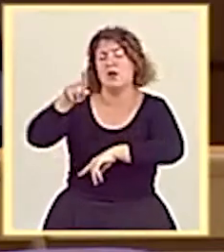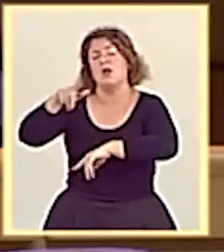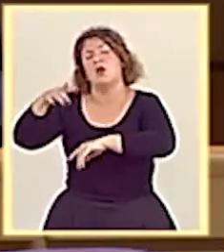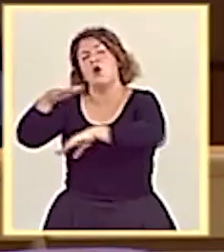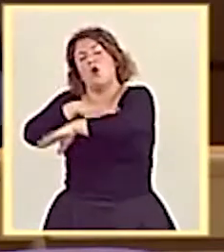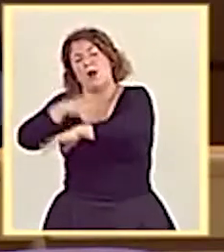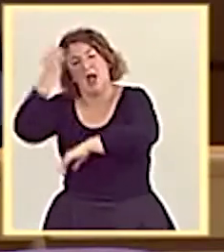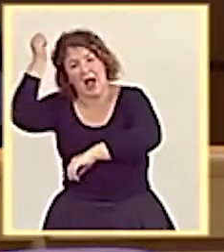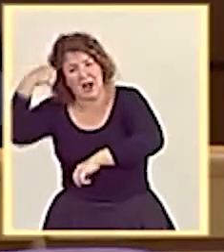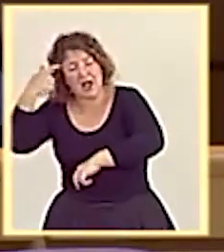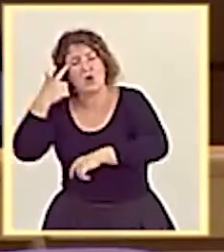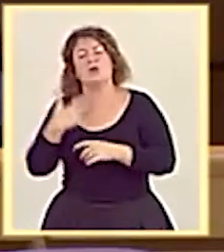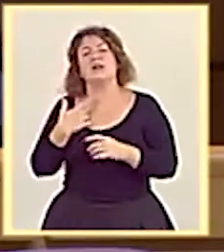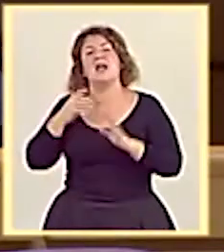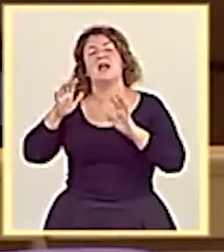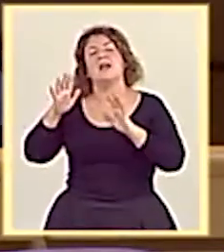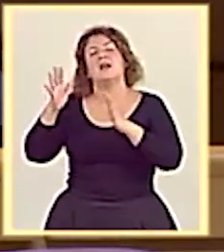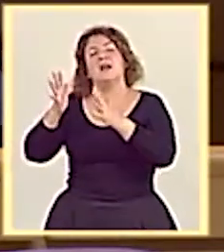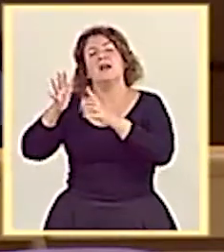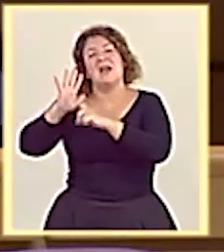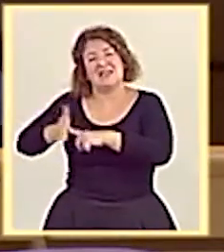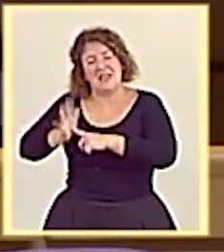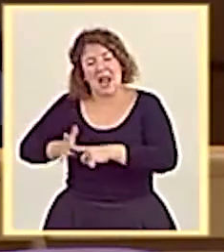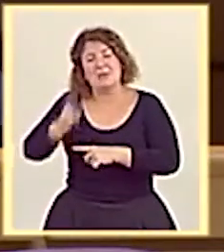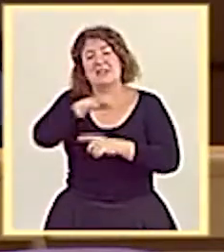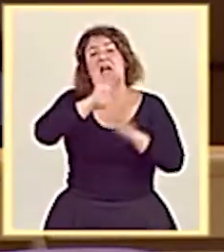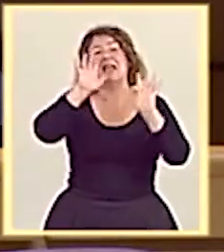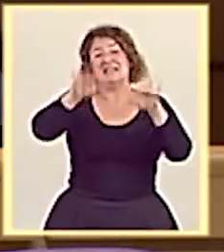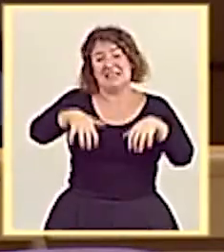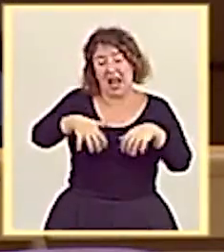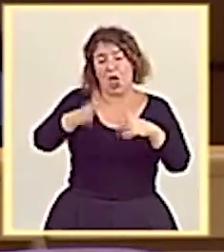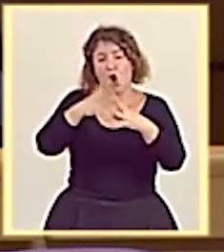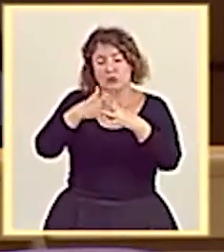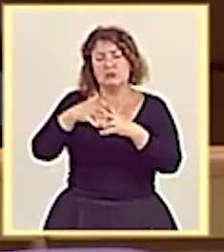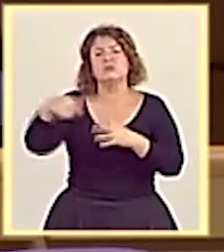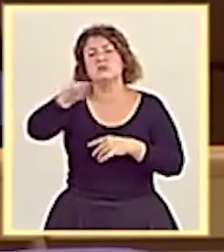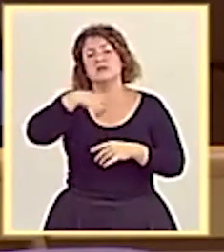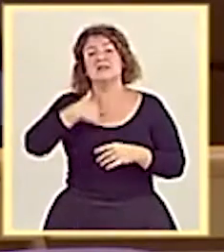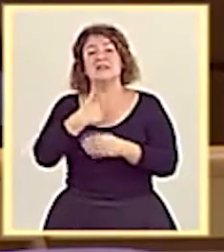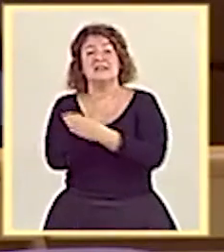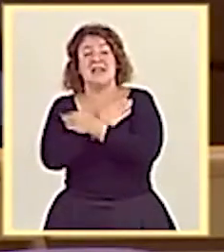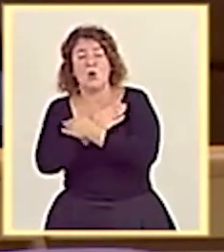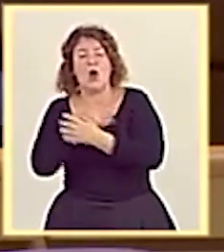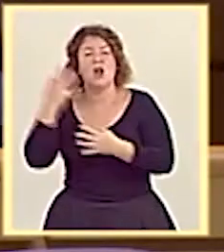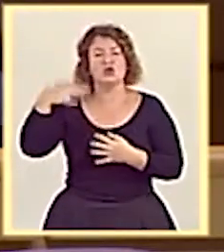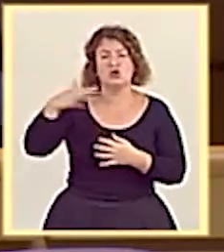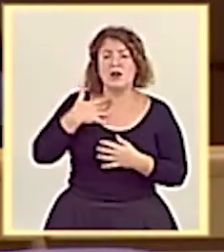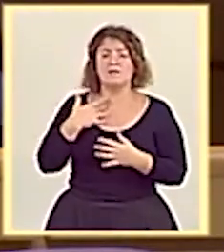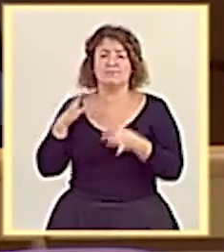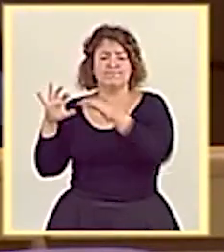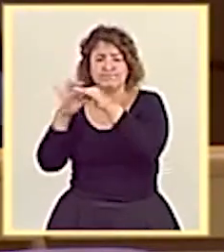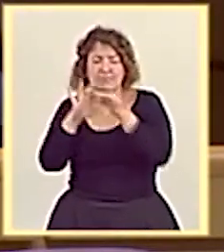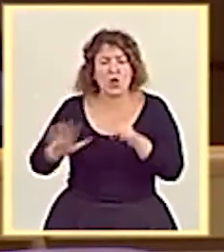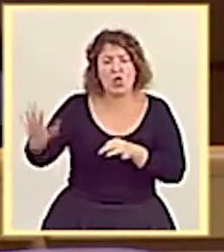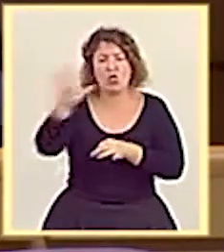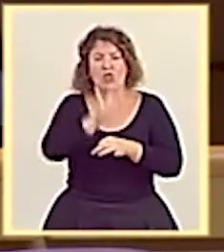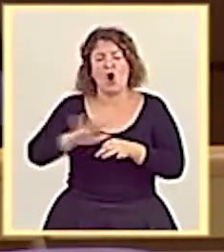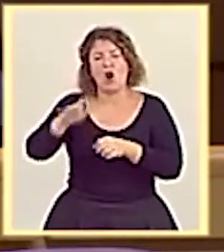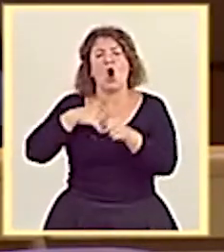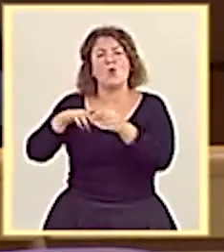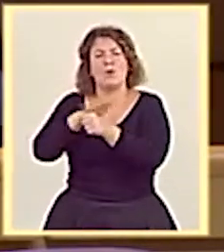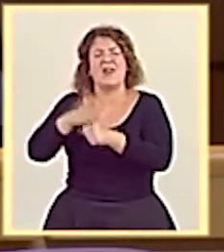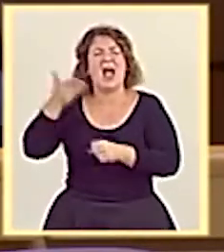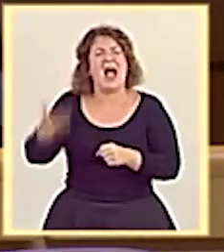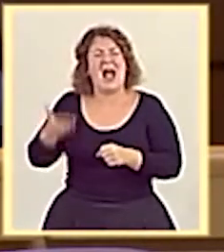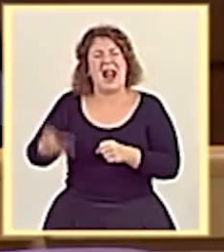Junta de Castilla-La Mancha y Castilla-León consiga no solo que Teruel y Soria sigan perteneciendo a esta zona de provincias con